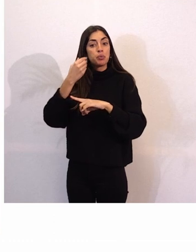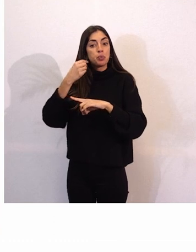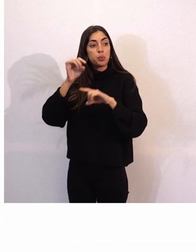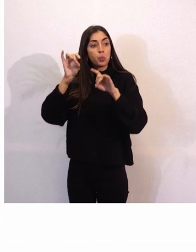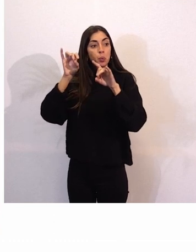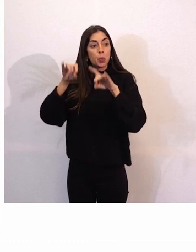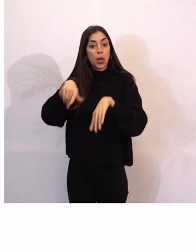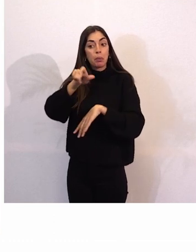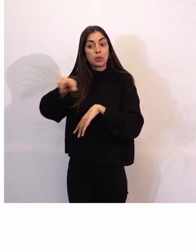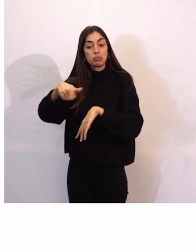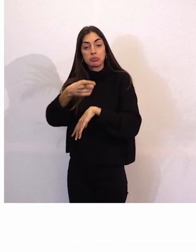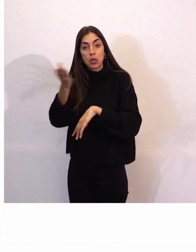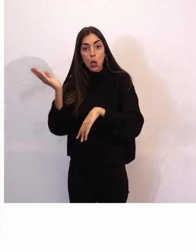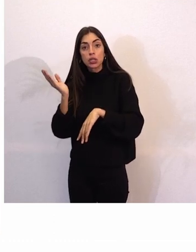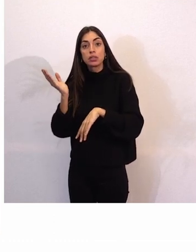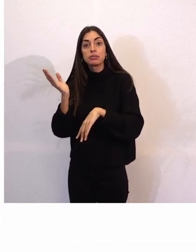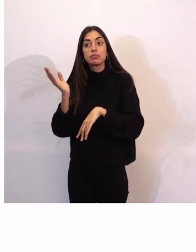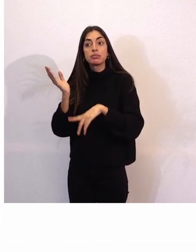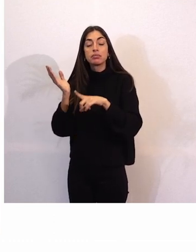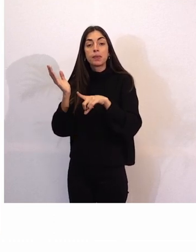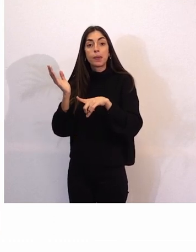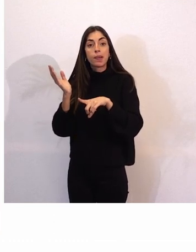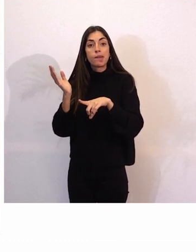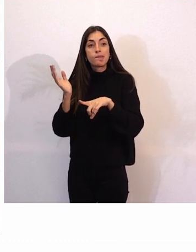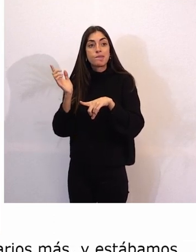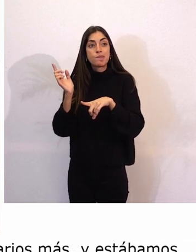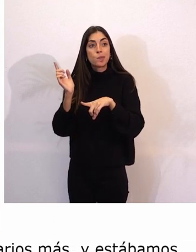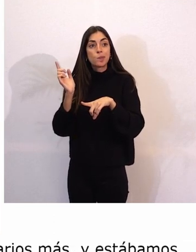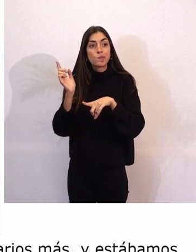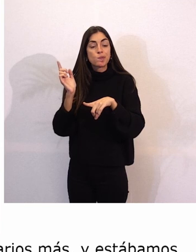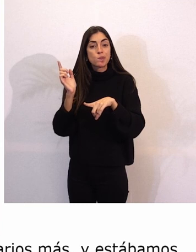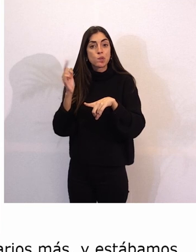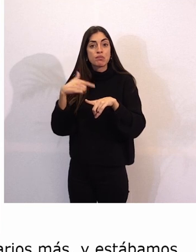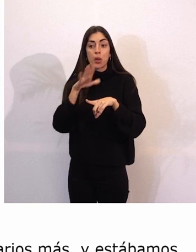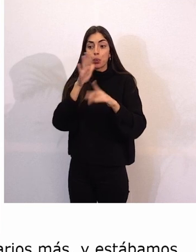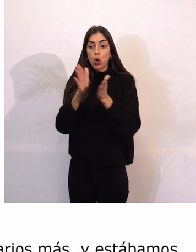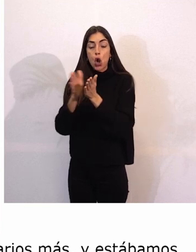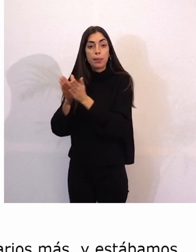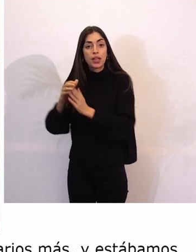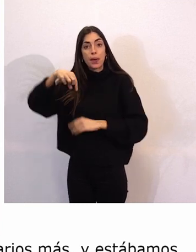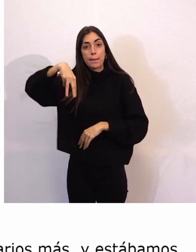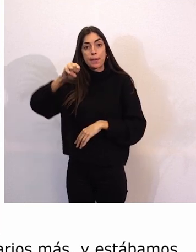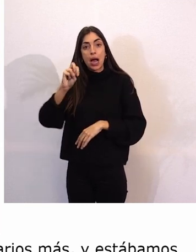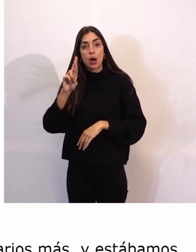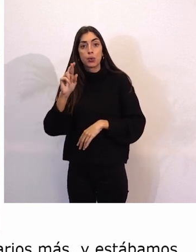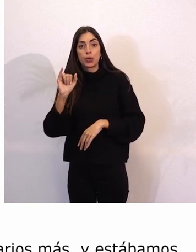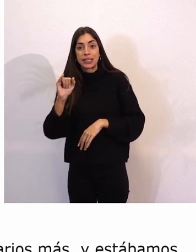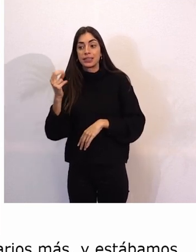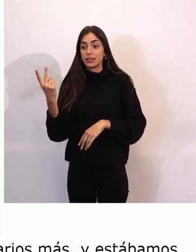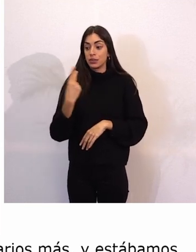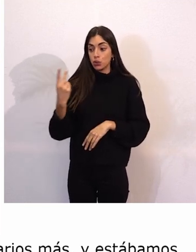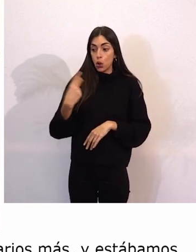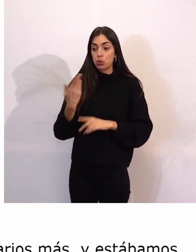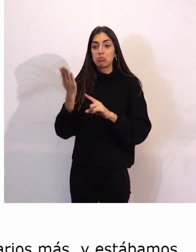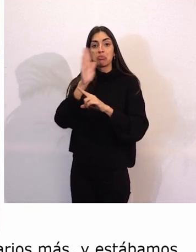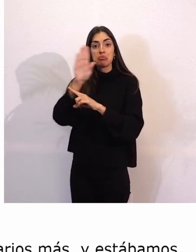Y estábamos disponibles, mi compañero Mauricio y yo. Y nos presentemos a